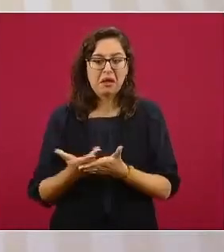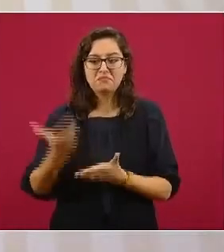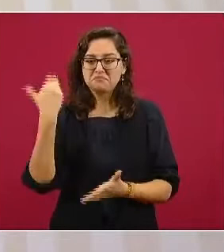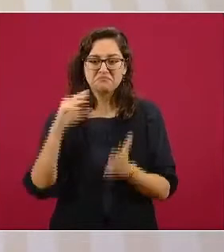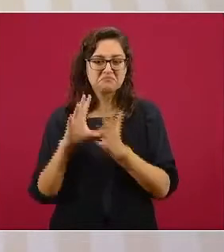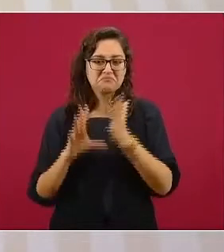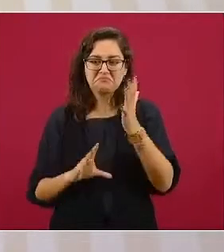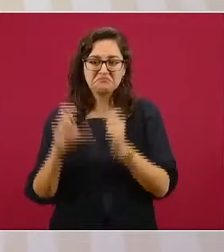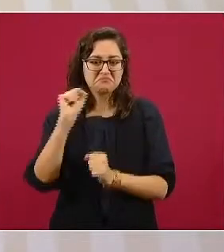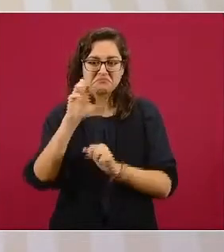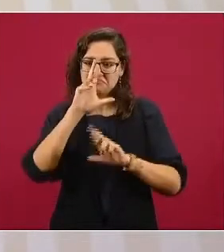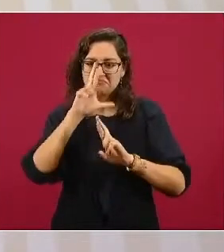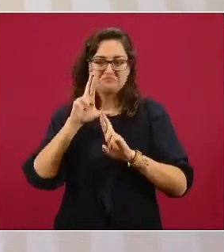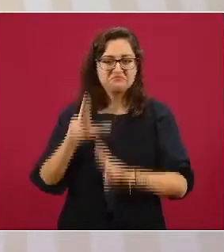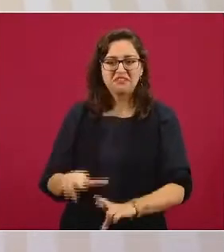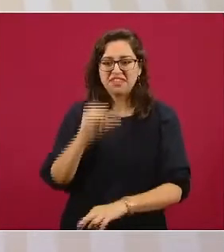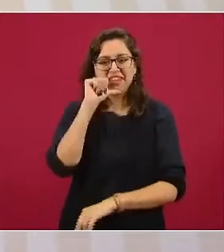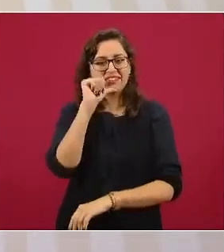Constitución.